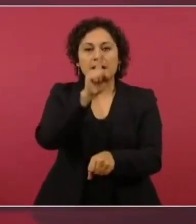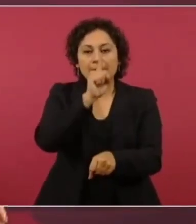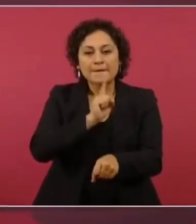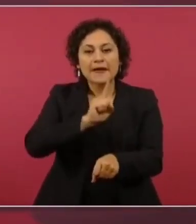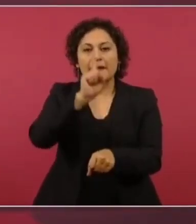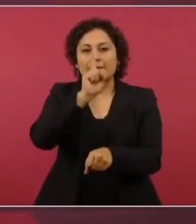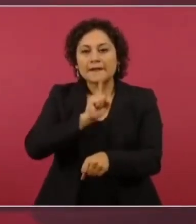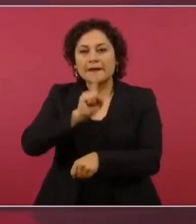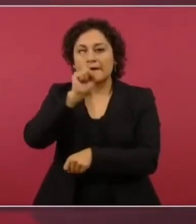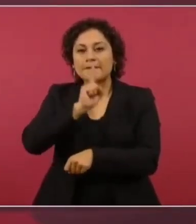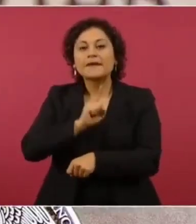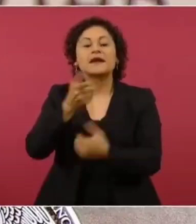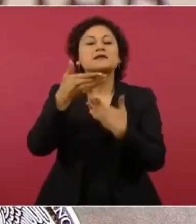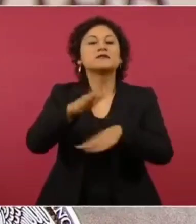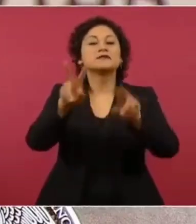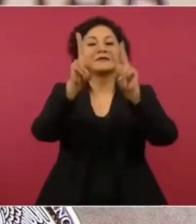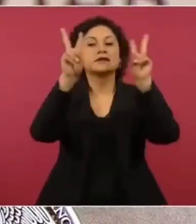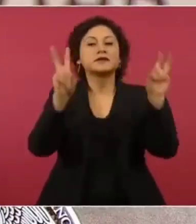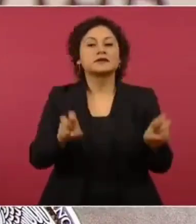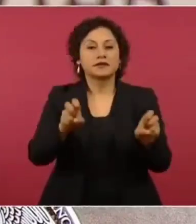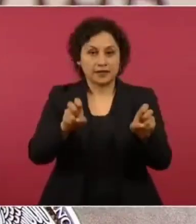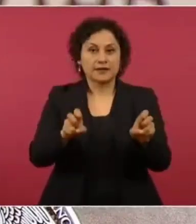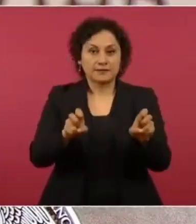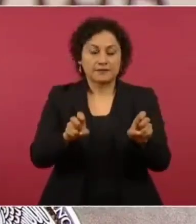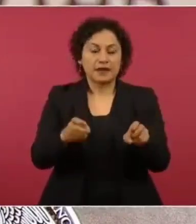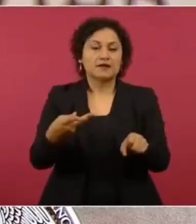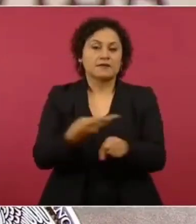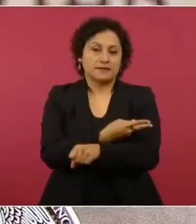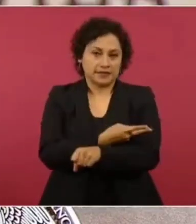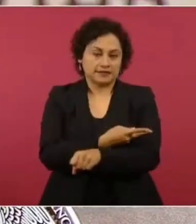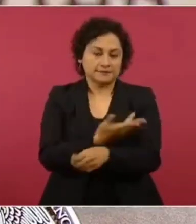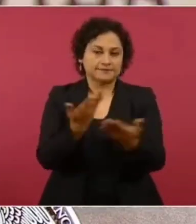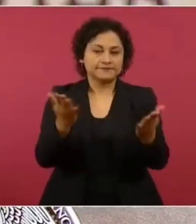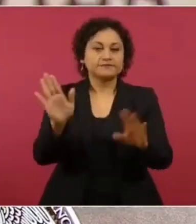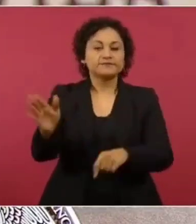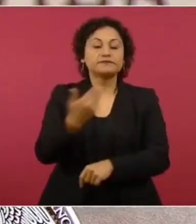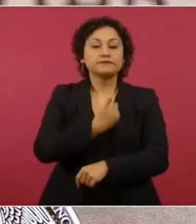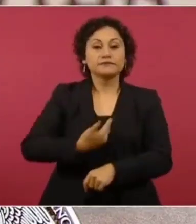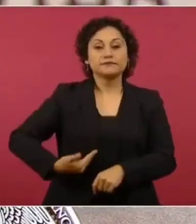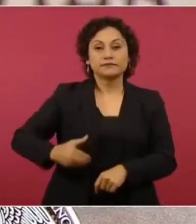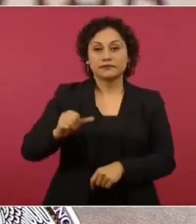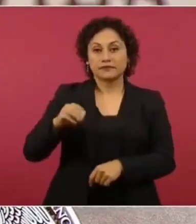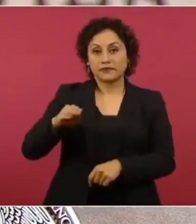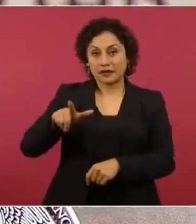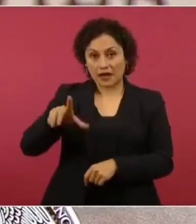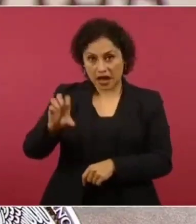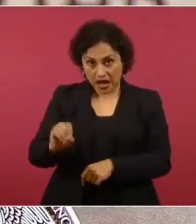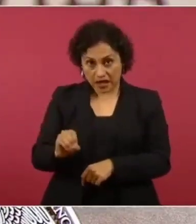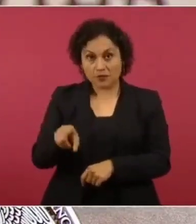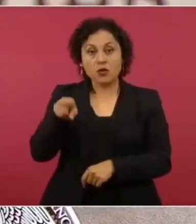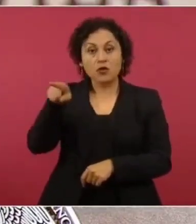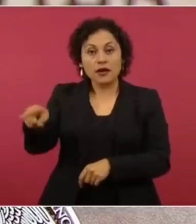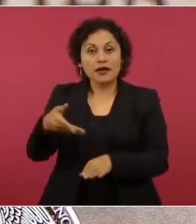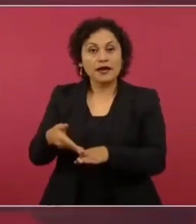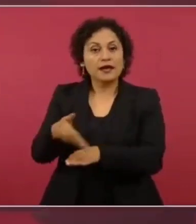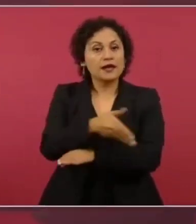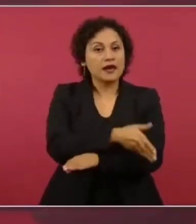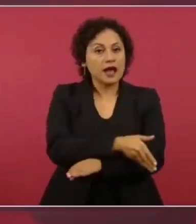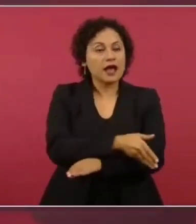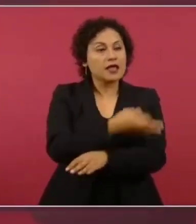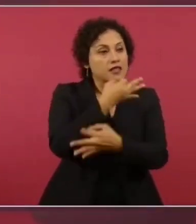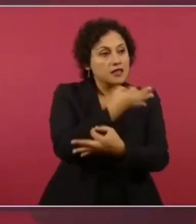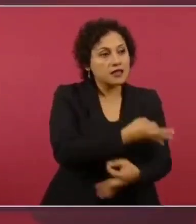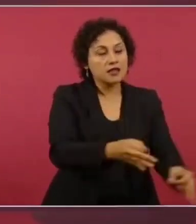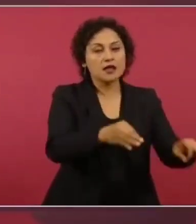presidencial. El presidente de México, Andrés Manuel López Obrador, cumplió su compromiso de campaña,